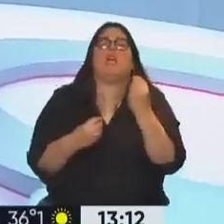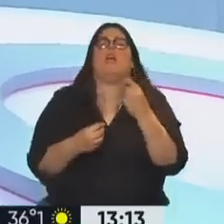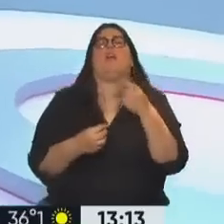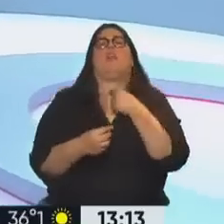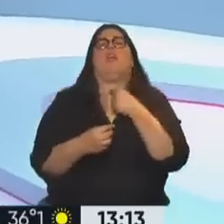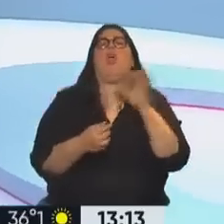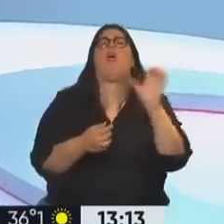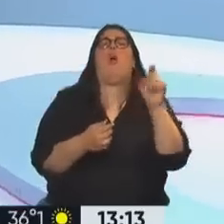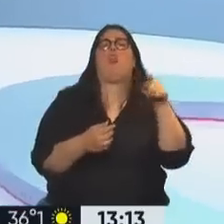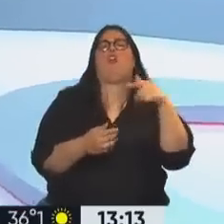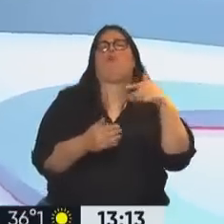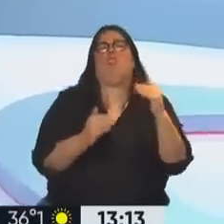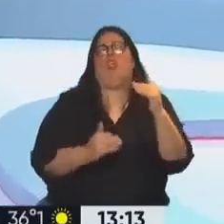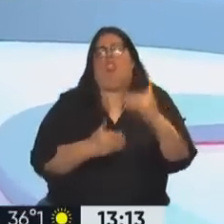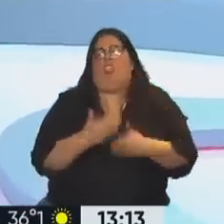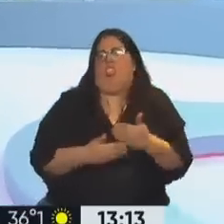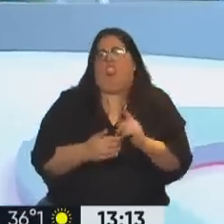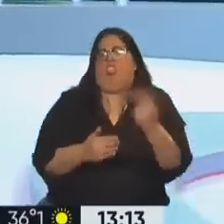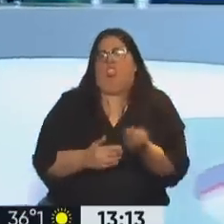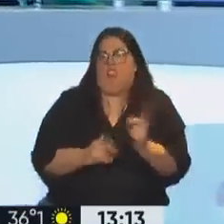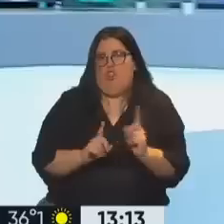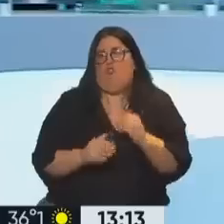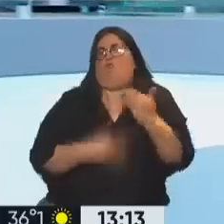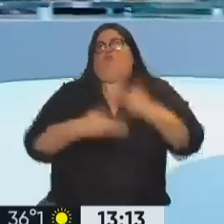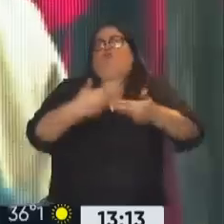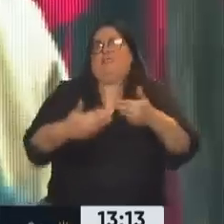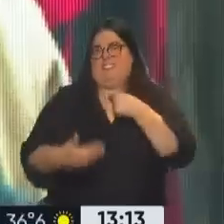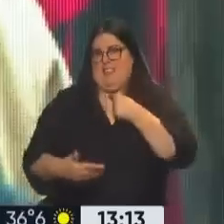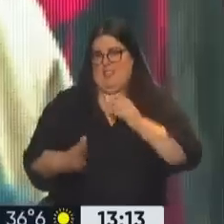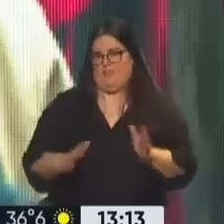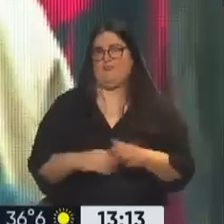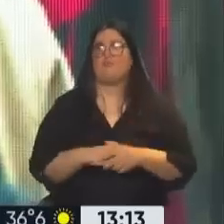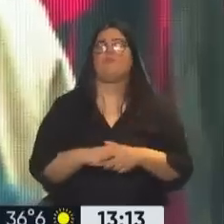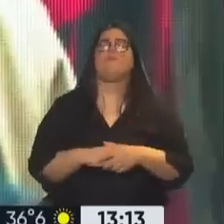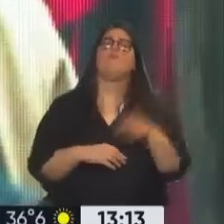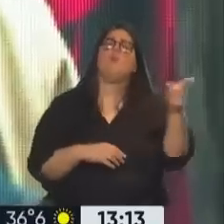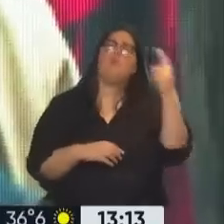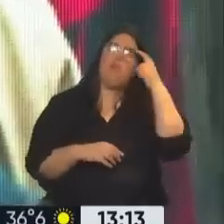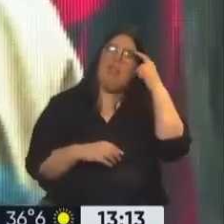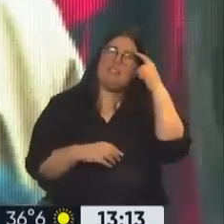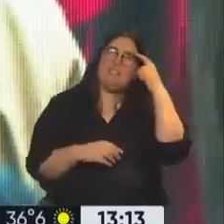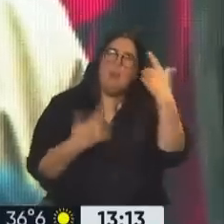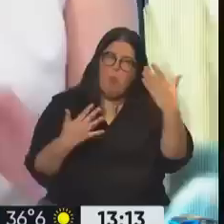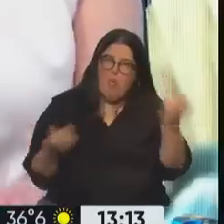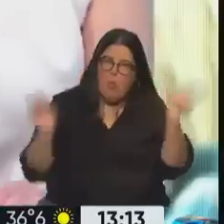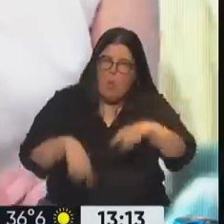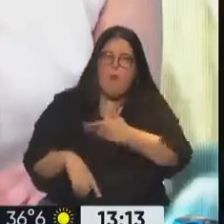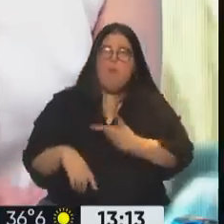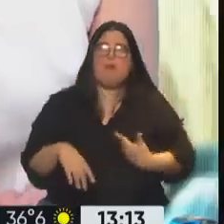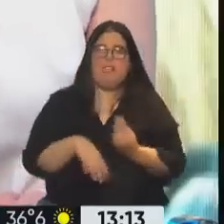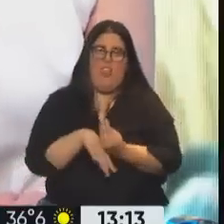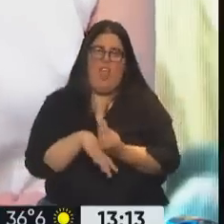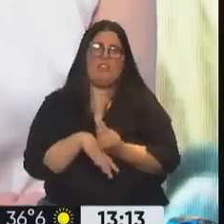de su desarrollo. ¿Pero se imagina una alternativa como Presidente de Ecuador nuevamente si obviamente cesara la